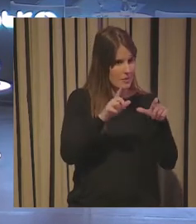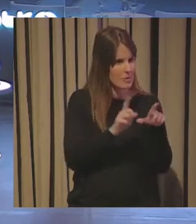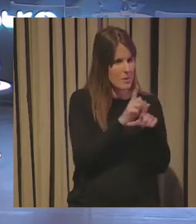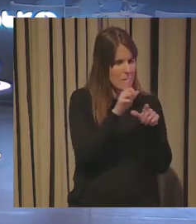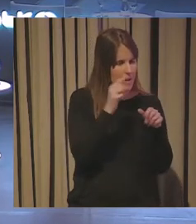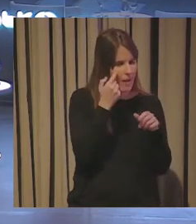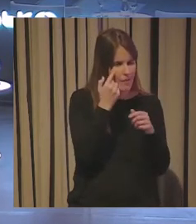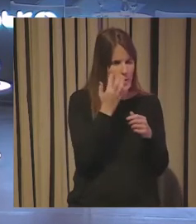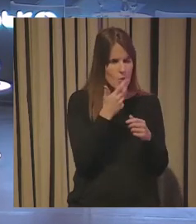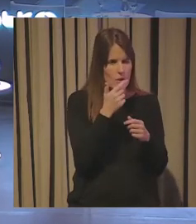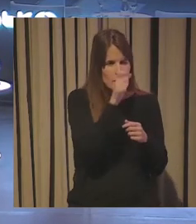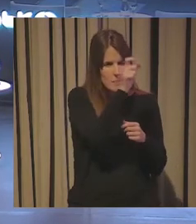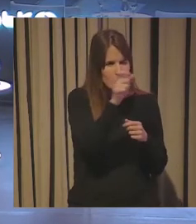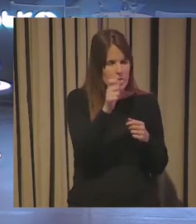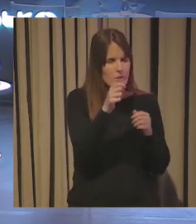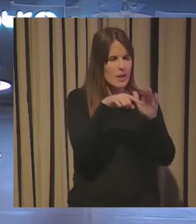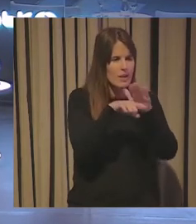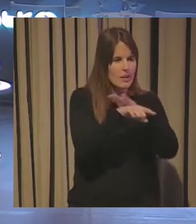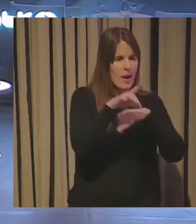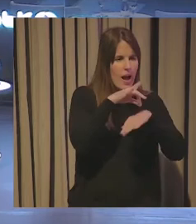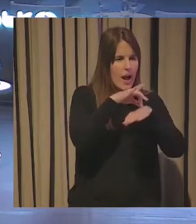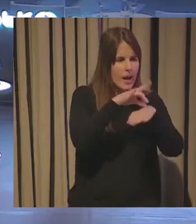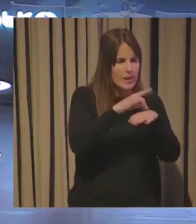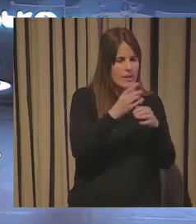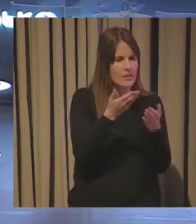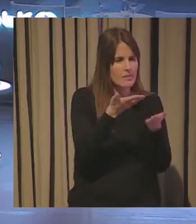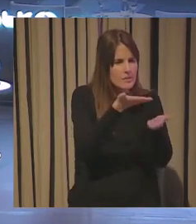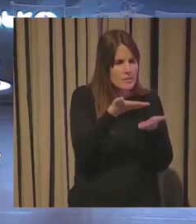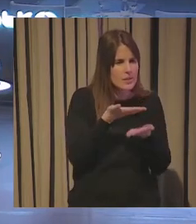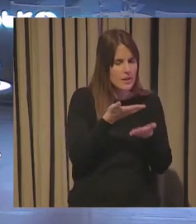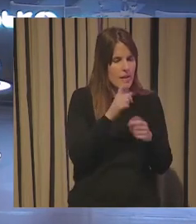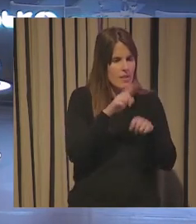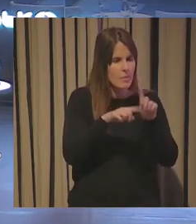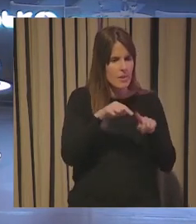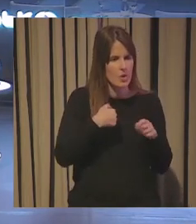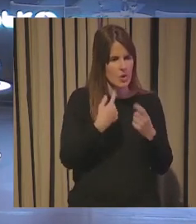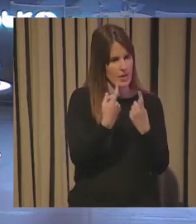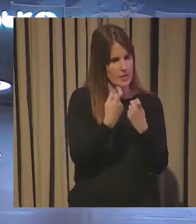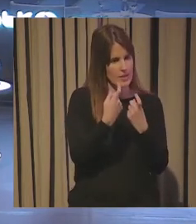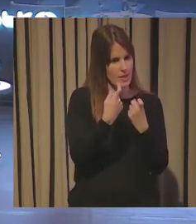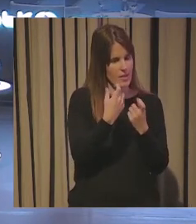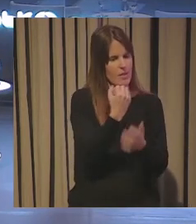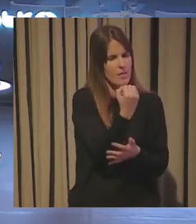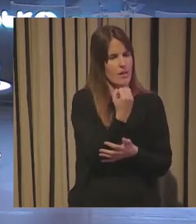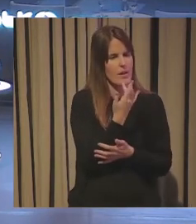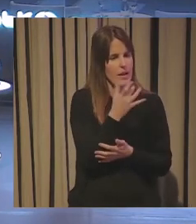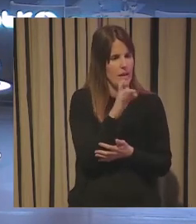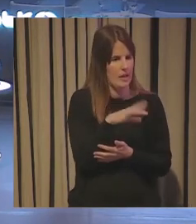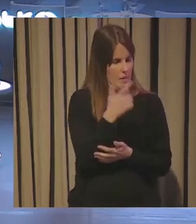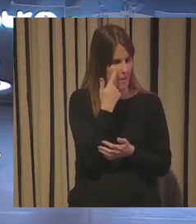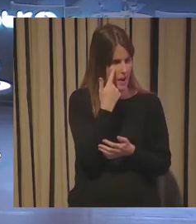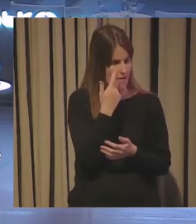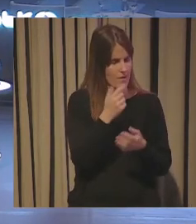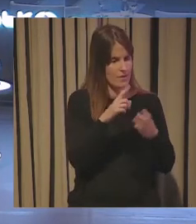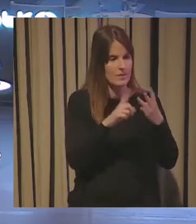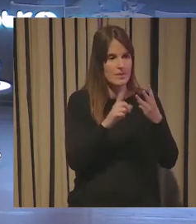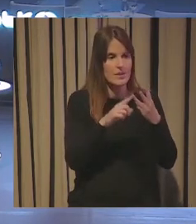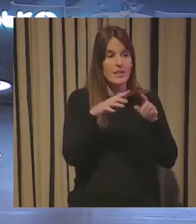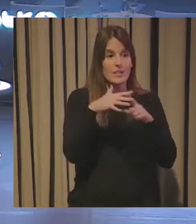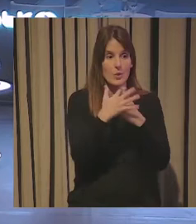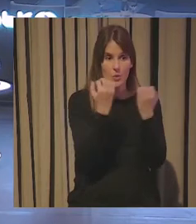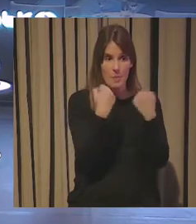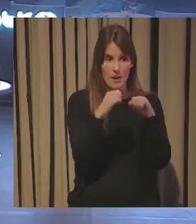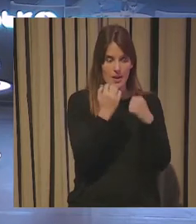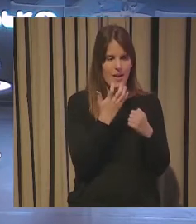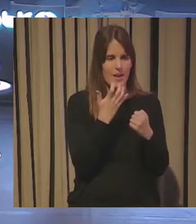las personas y los agentes adecuados que le pueden brindar ayuda. Y en tercer lugar, casos prácticos, porque no hay nada mejor para hacer las